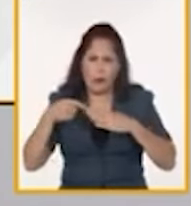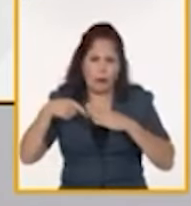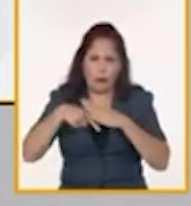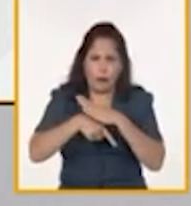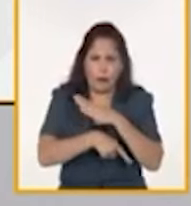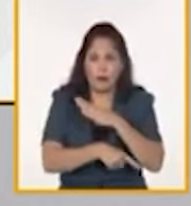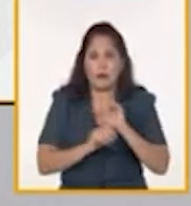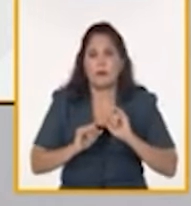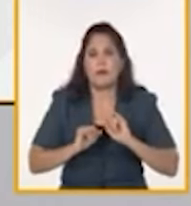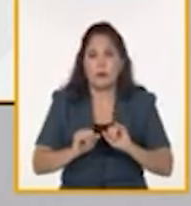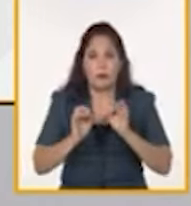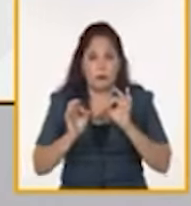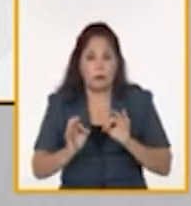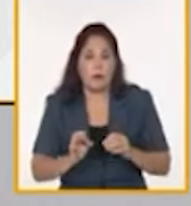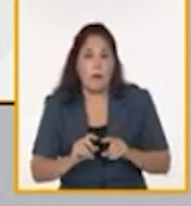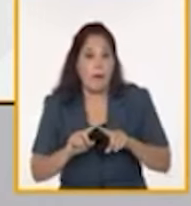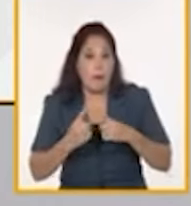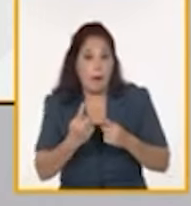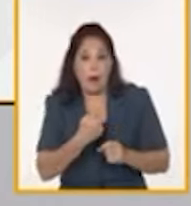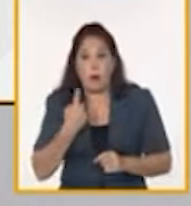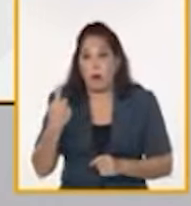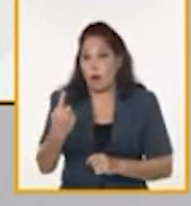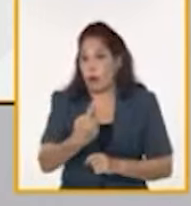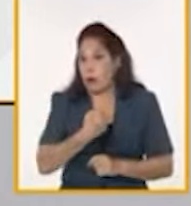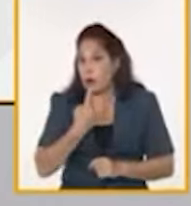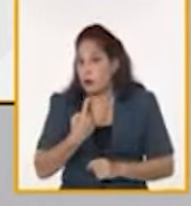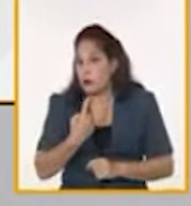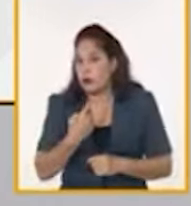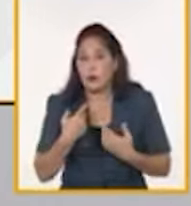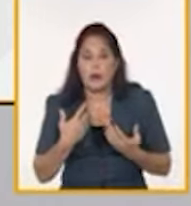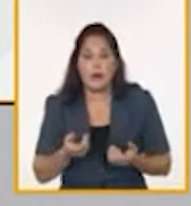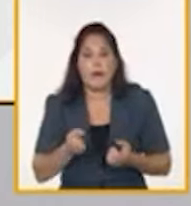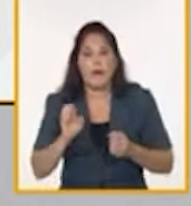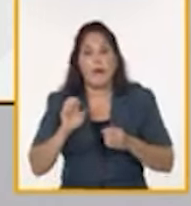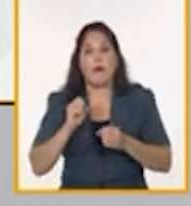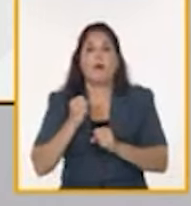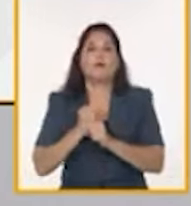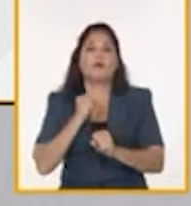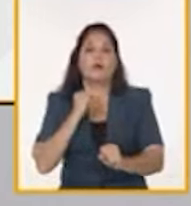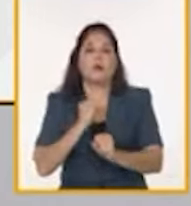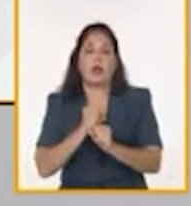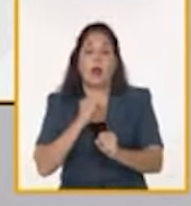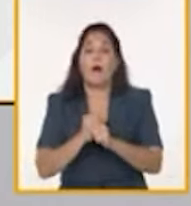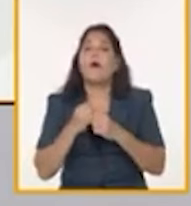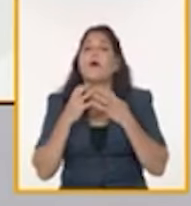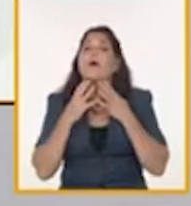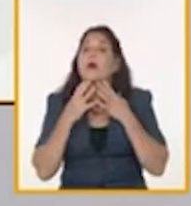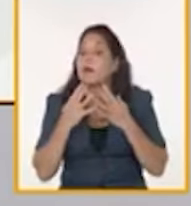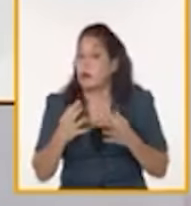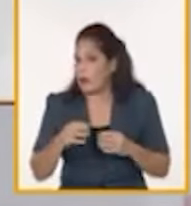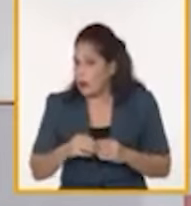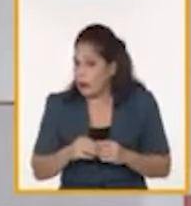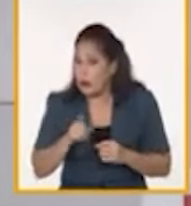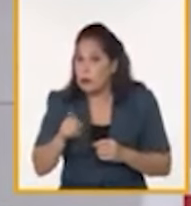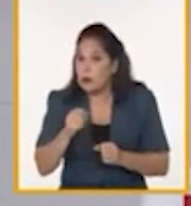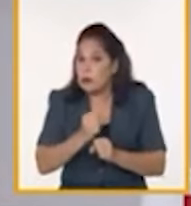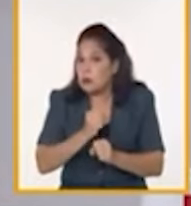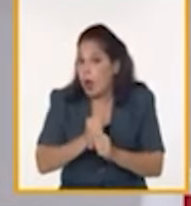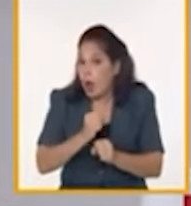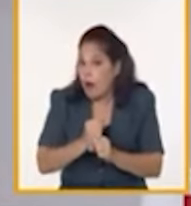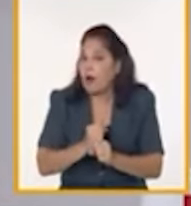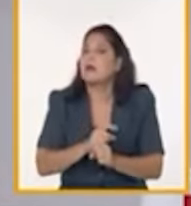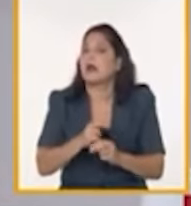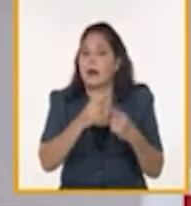información. Pero estamos bajo el concepto de que esto es un empleo. Y usted ve, ese es el empleo, y